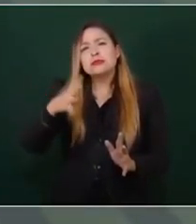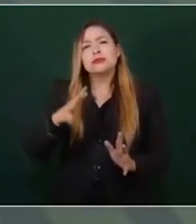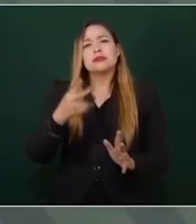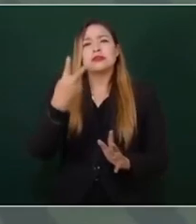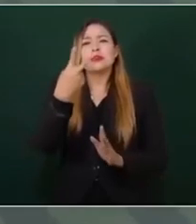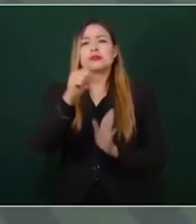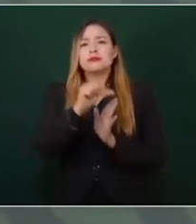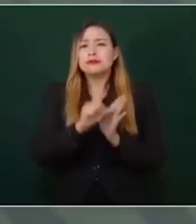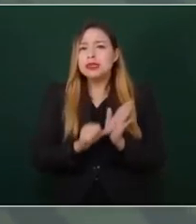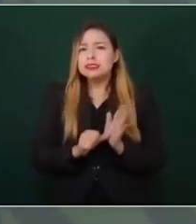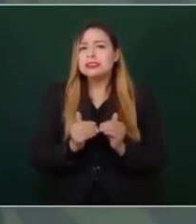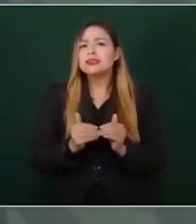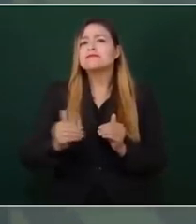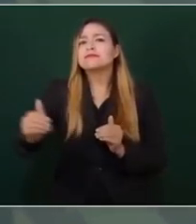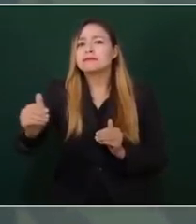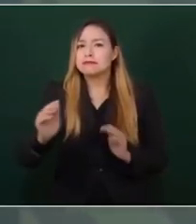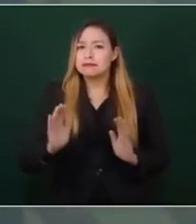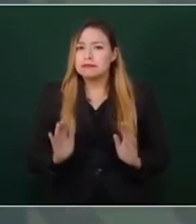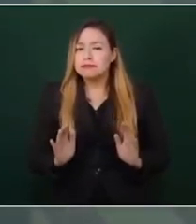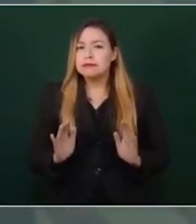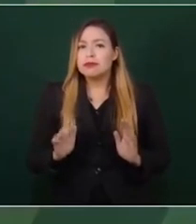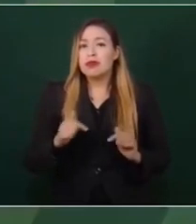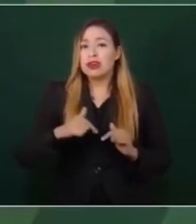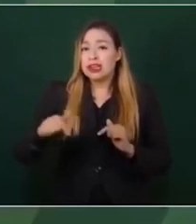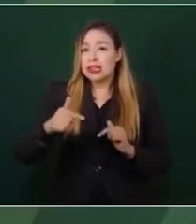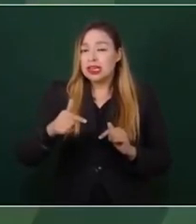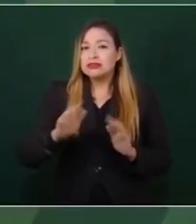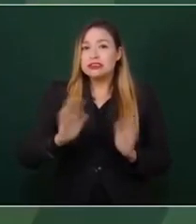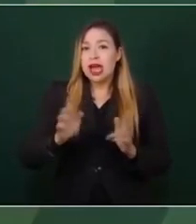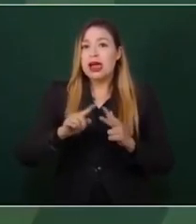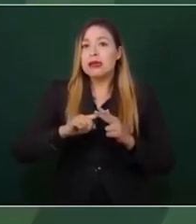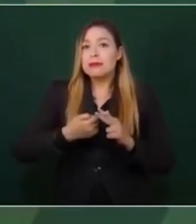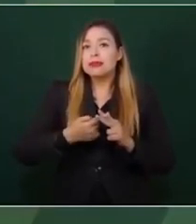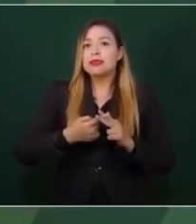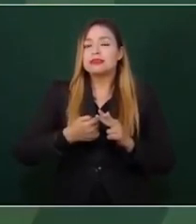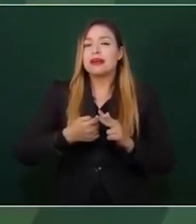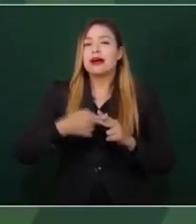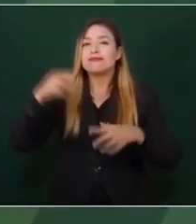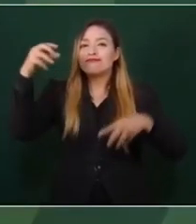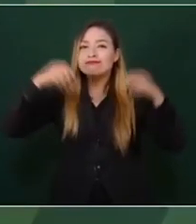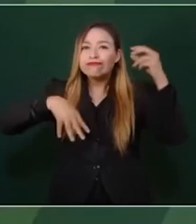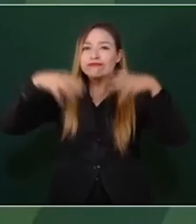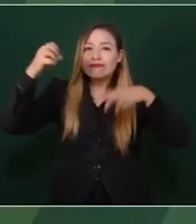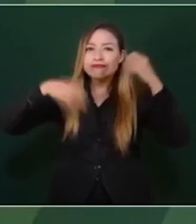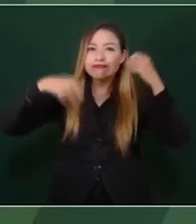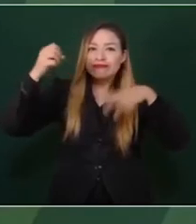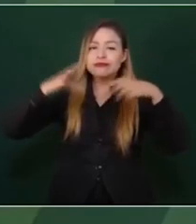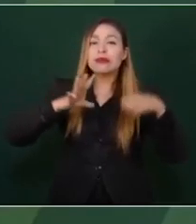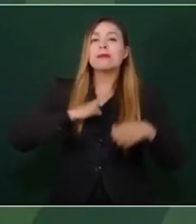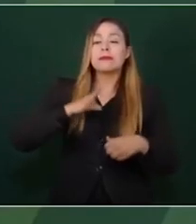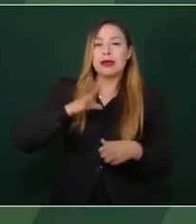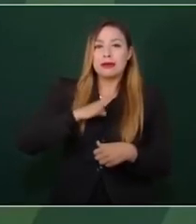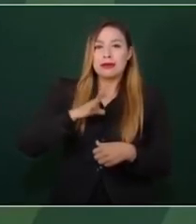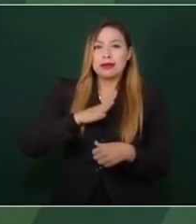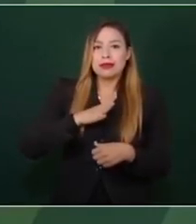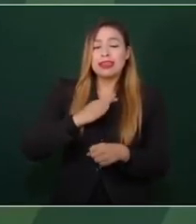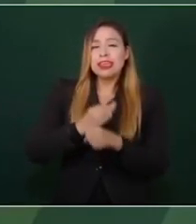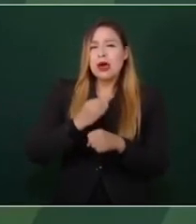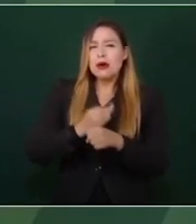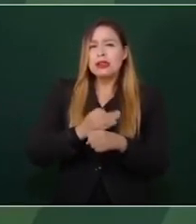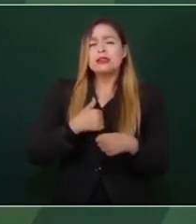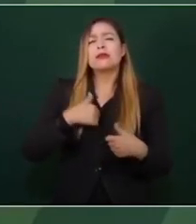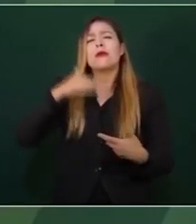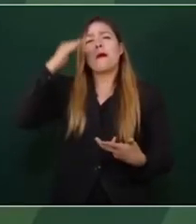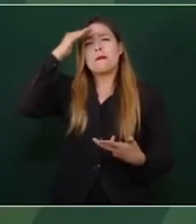porque ya viene la temporada de lluvia y hasta ahora vamos bien,